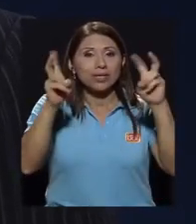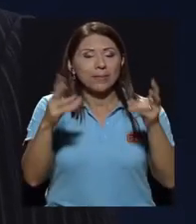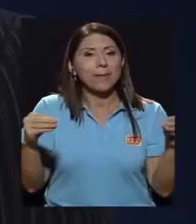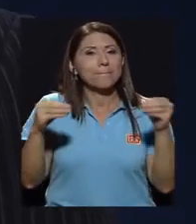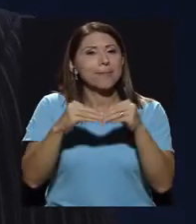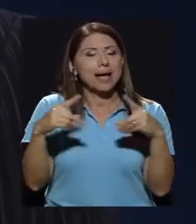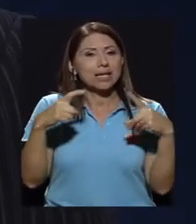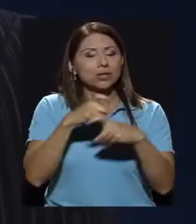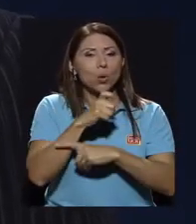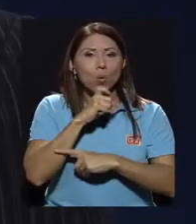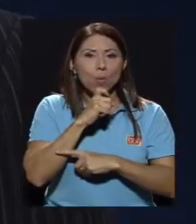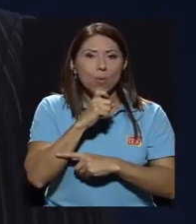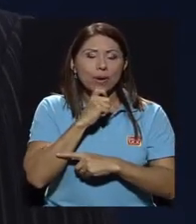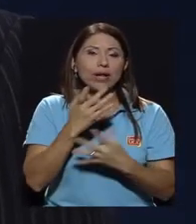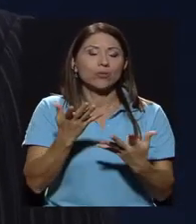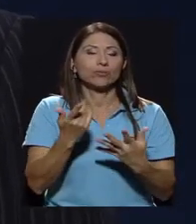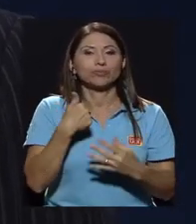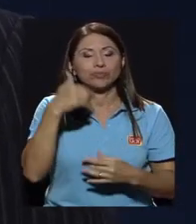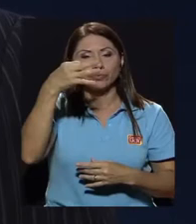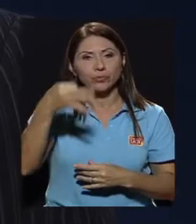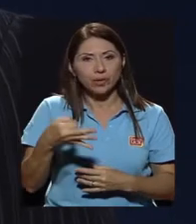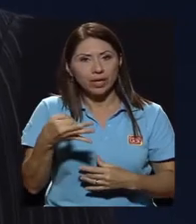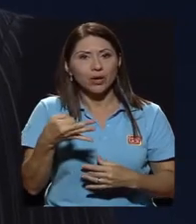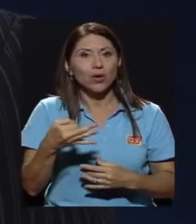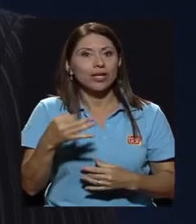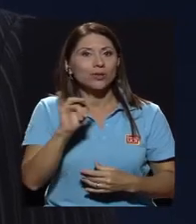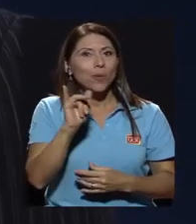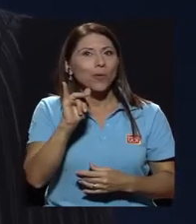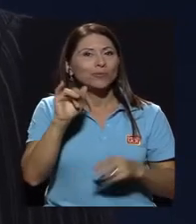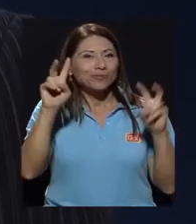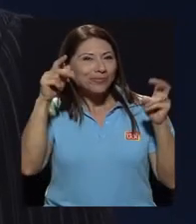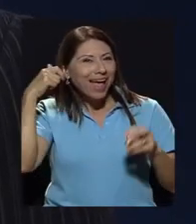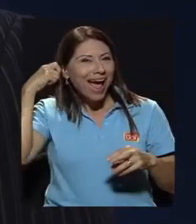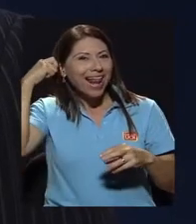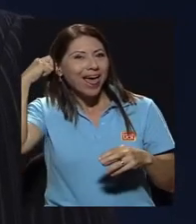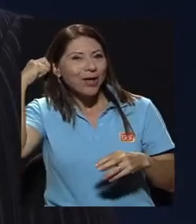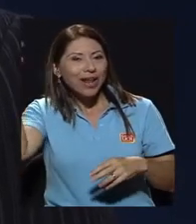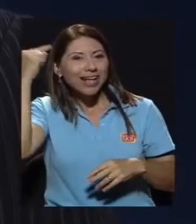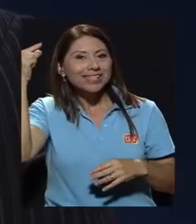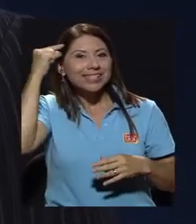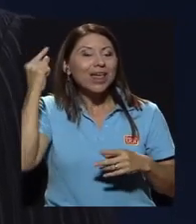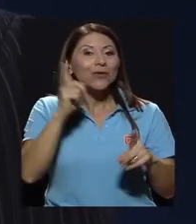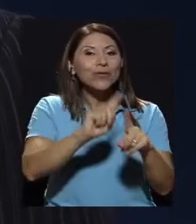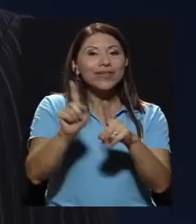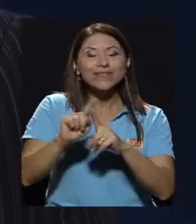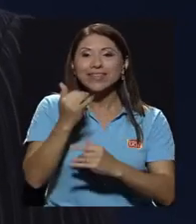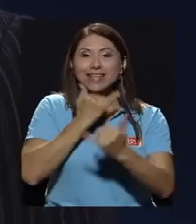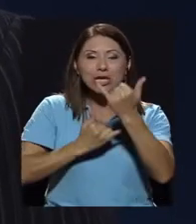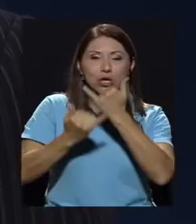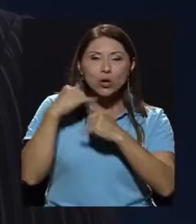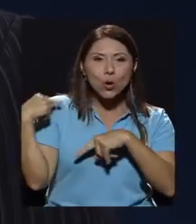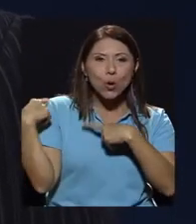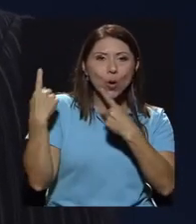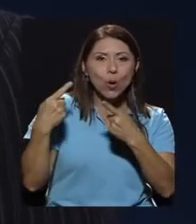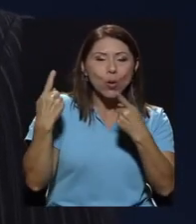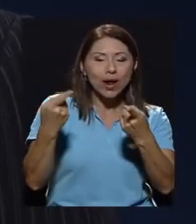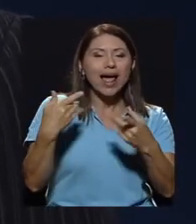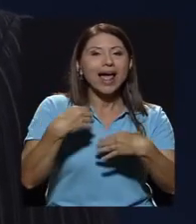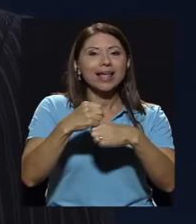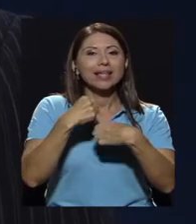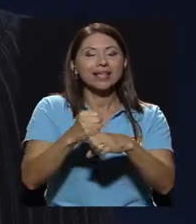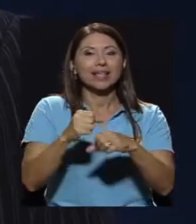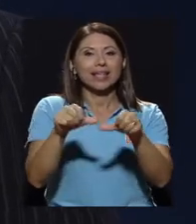más complejo y sobre todo yo creo que es una jalada de orejas al Estado en varios errores que ha venido cometiendo